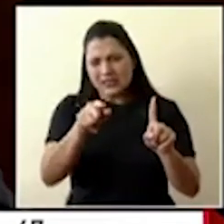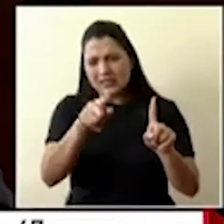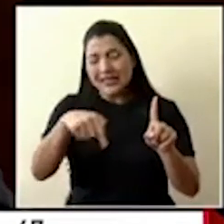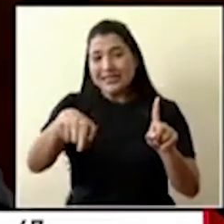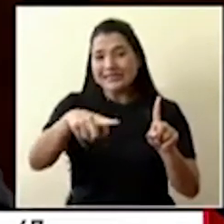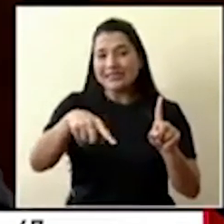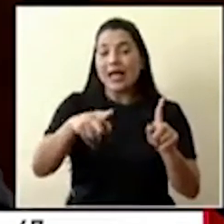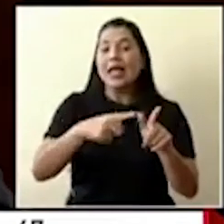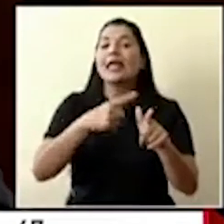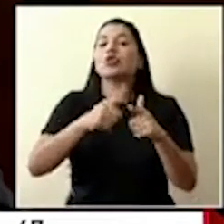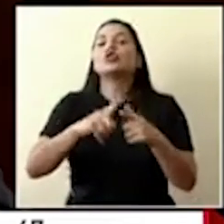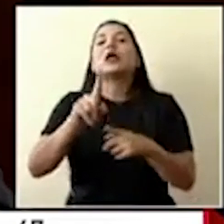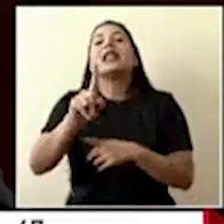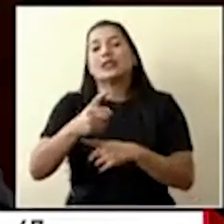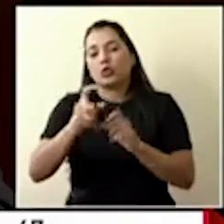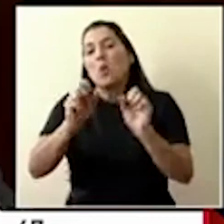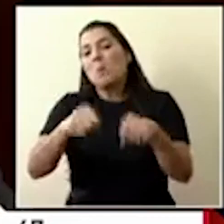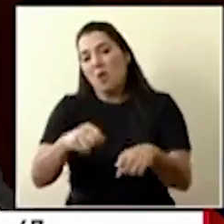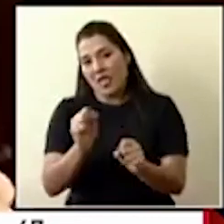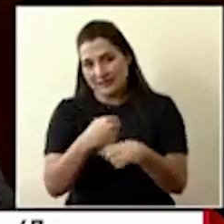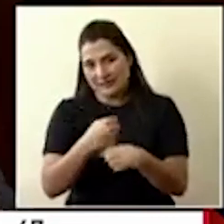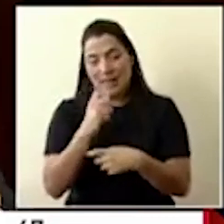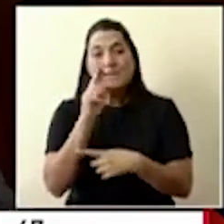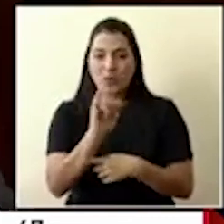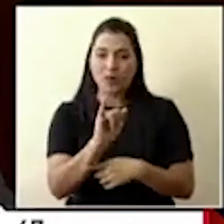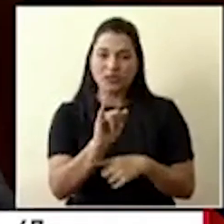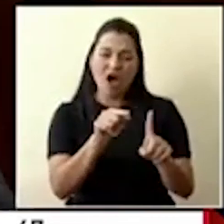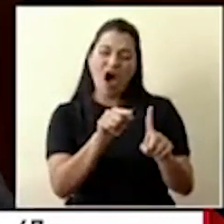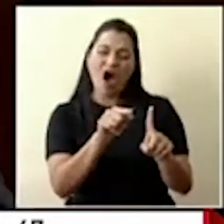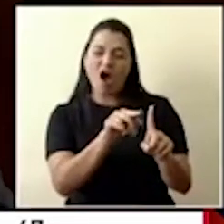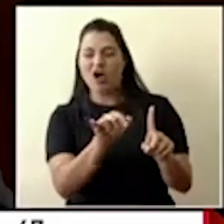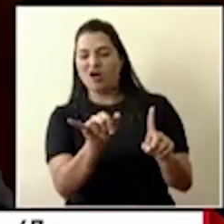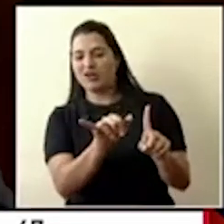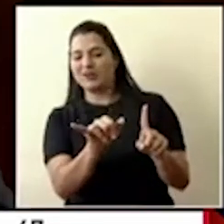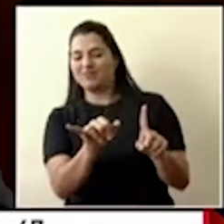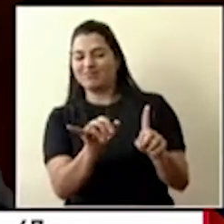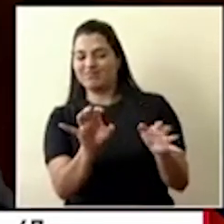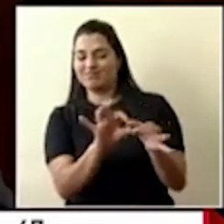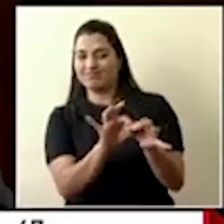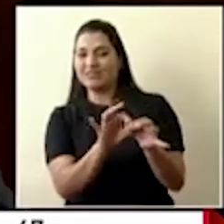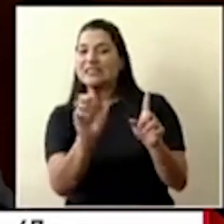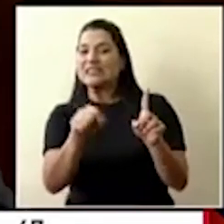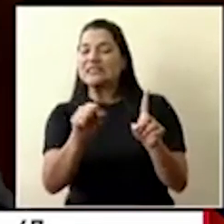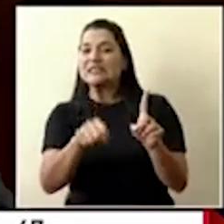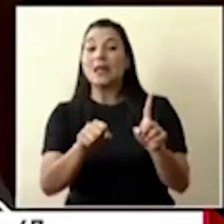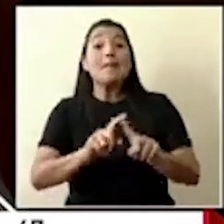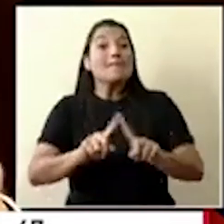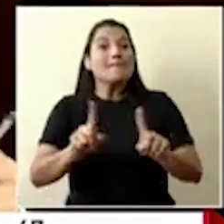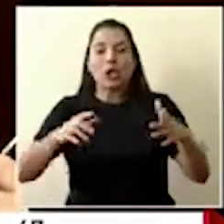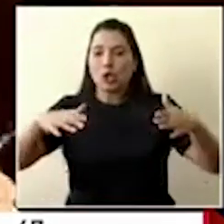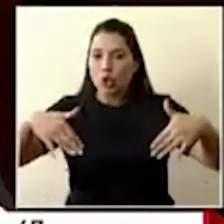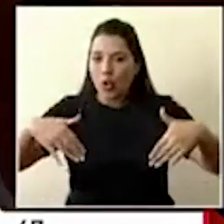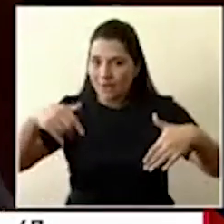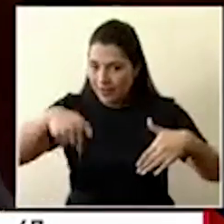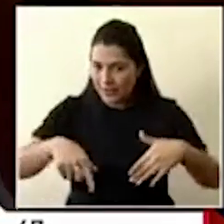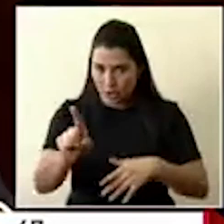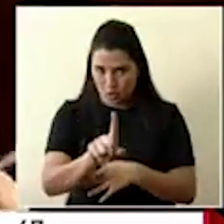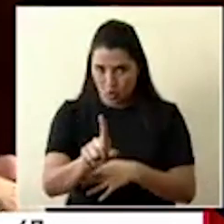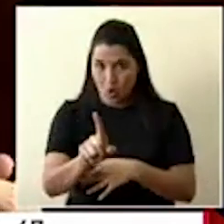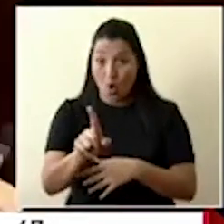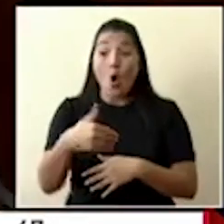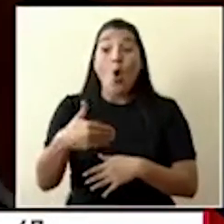entonces el diagnóstico se puede hacer por esa cercanía, por ese nexo. Pero eso es en un momento en que ya la cantidad de casos